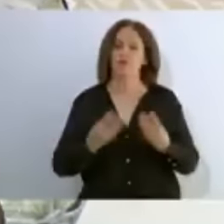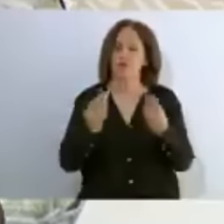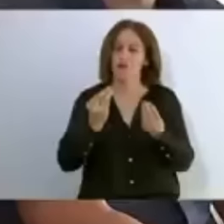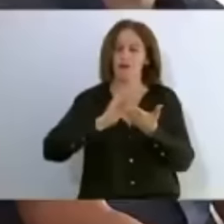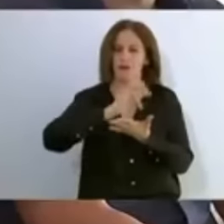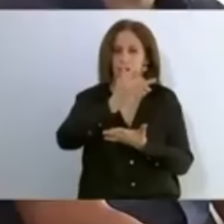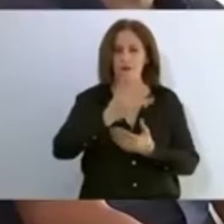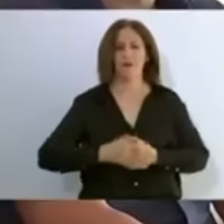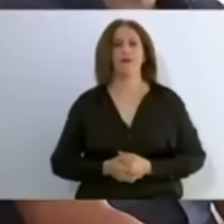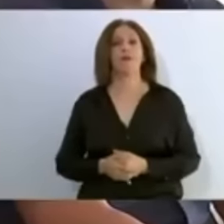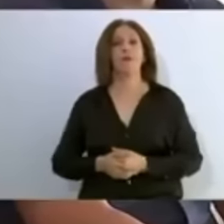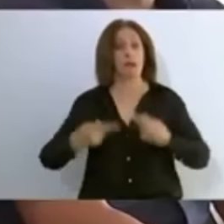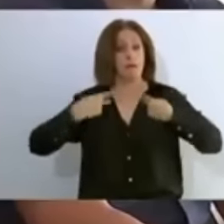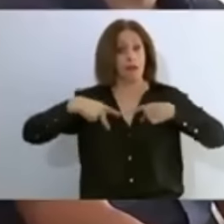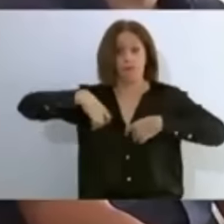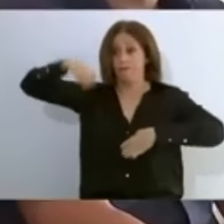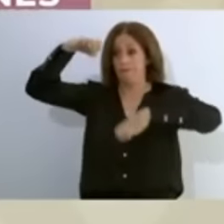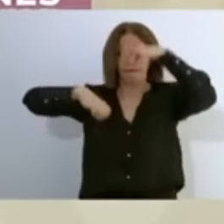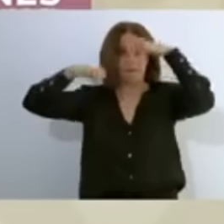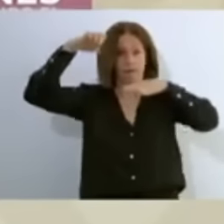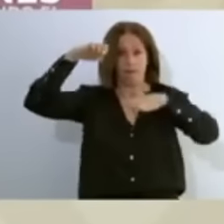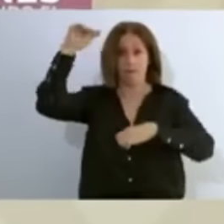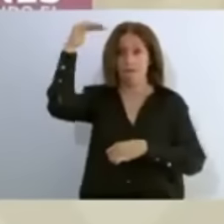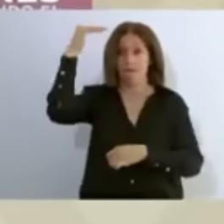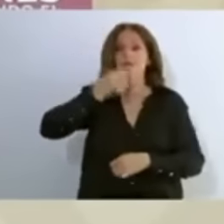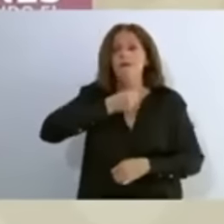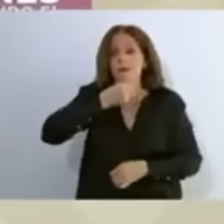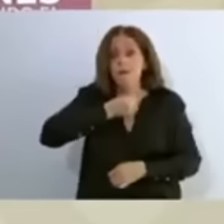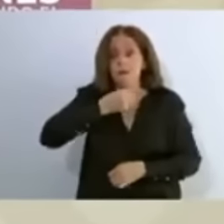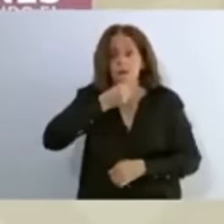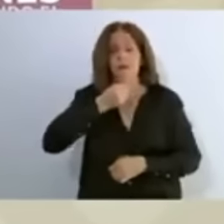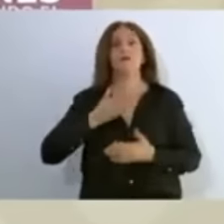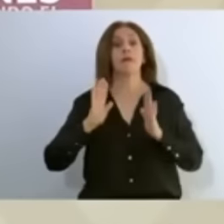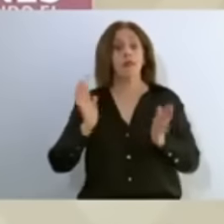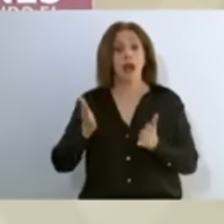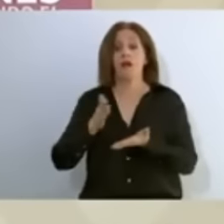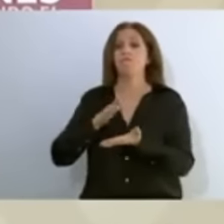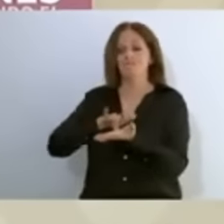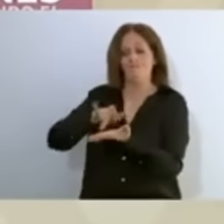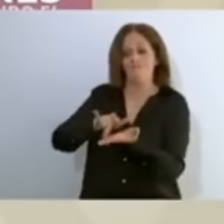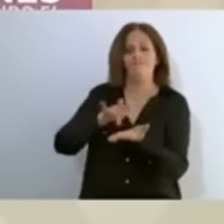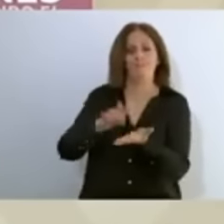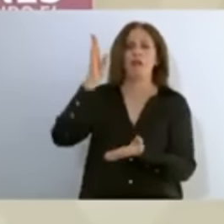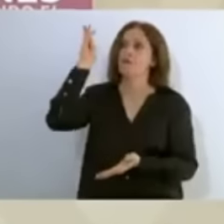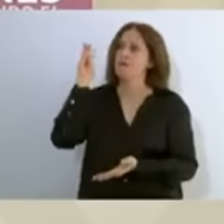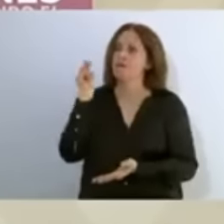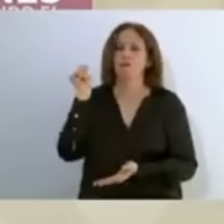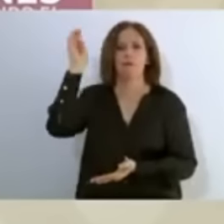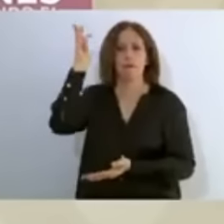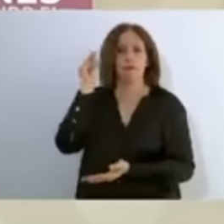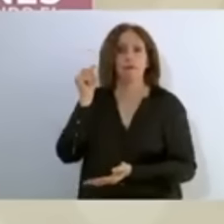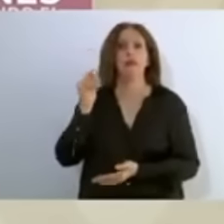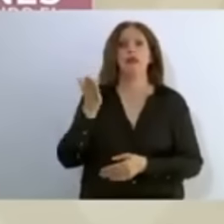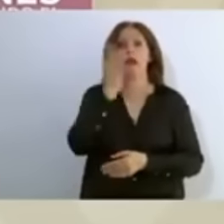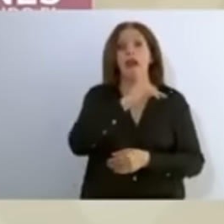Los adultos mayores que recibieron por primera vez su pensión en enero del